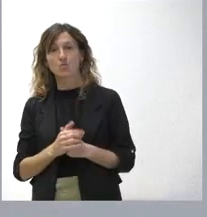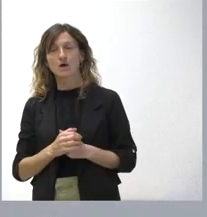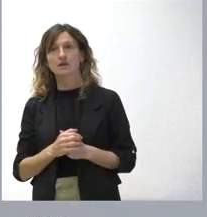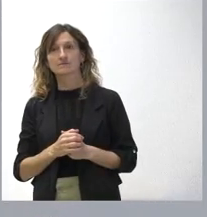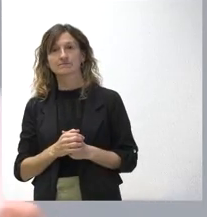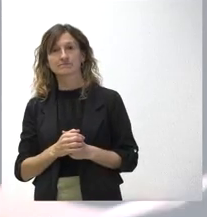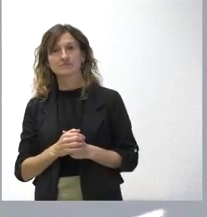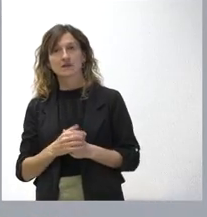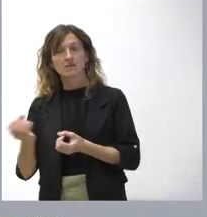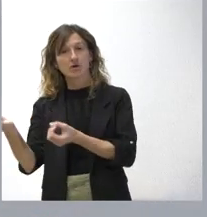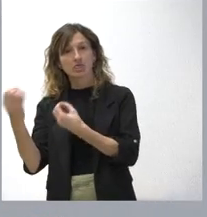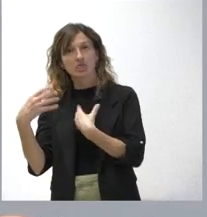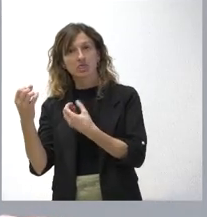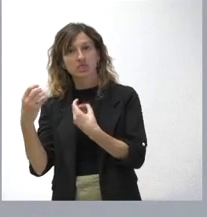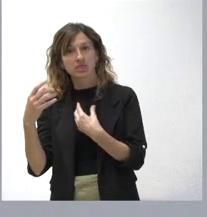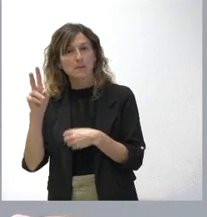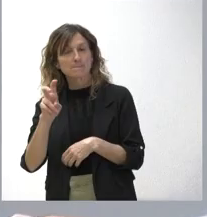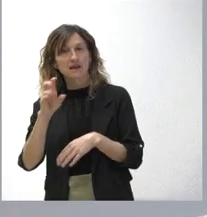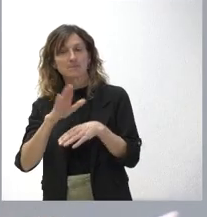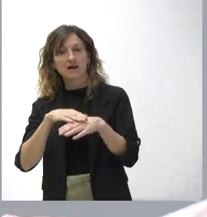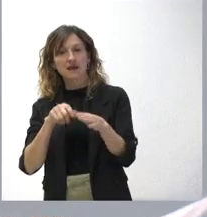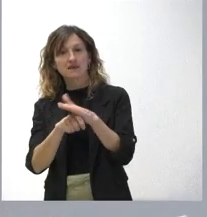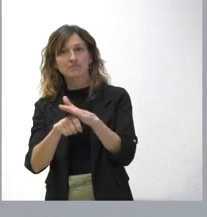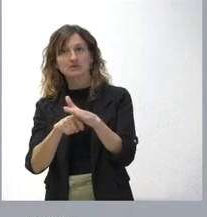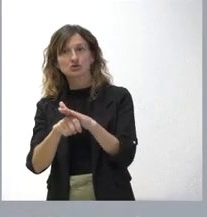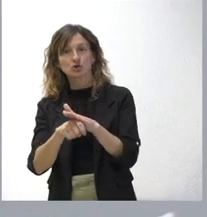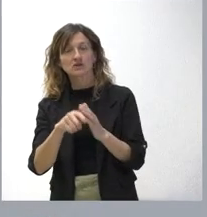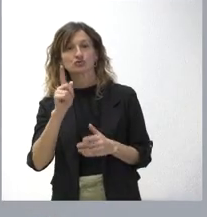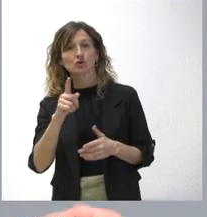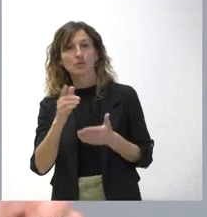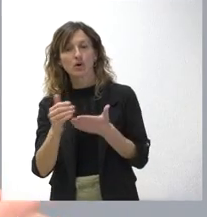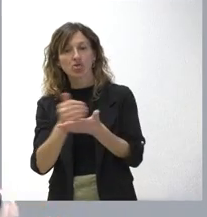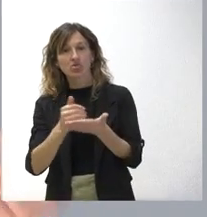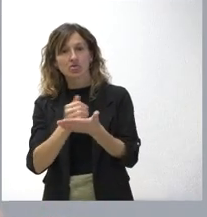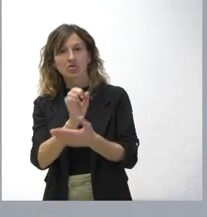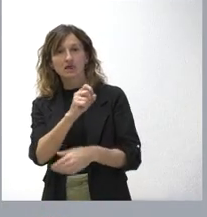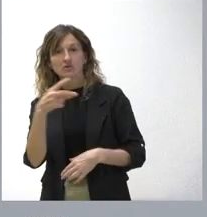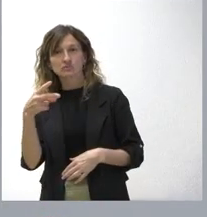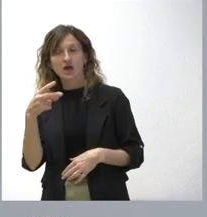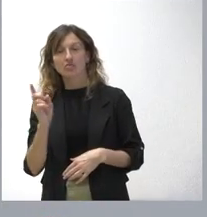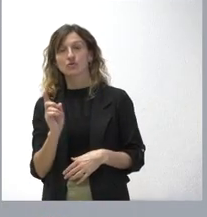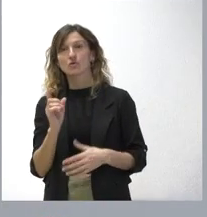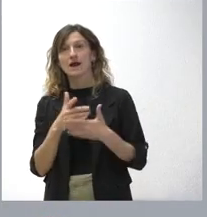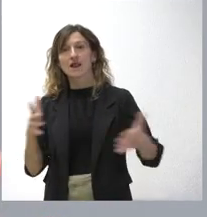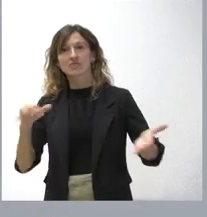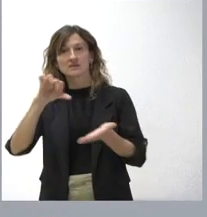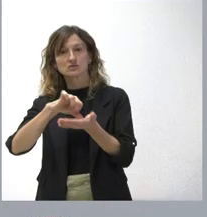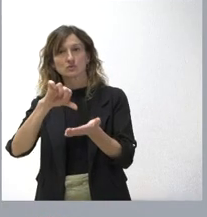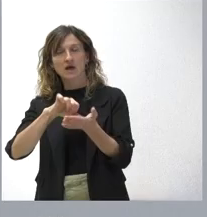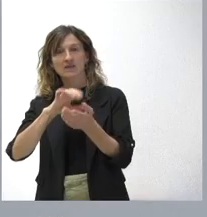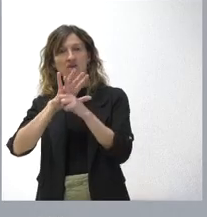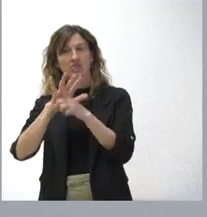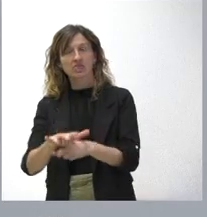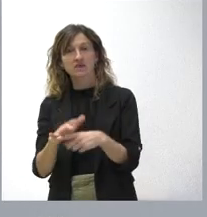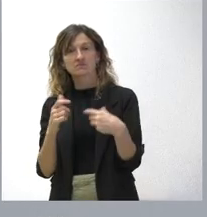serviría simplemente para que, al final, las inversiones se produzcan por rentabilidad económica en las grandes ciudades y excluyéramos